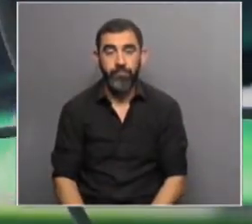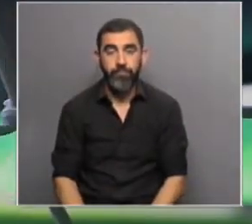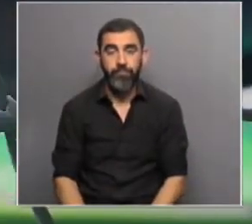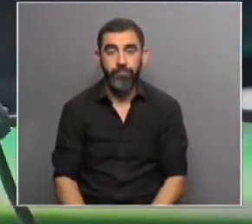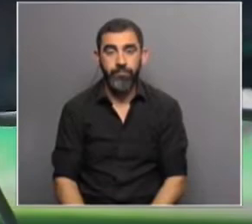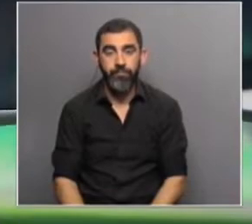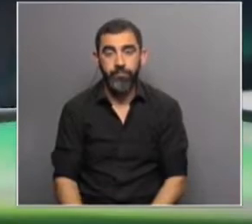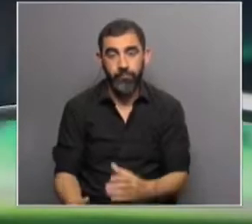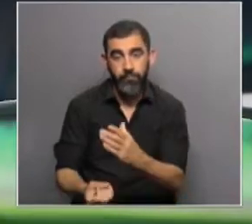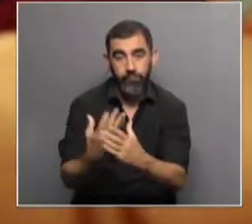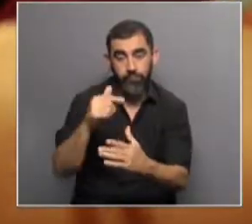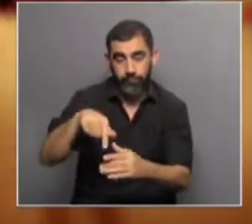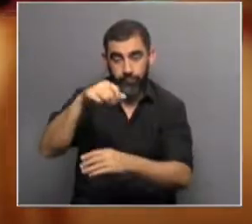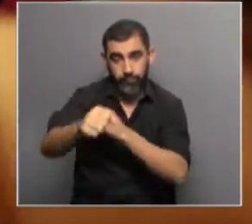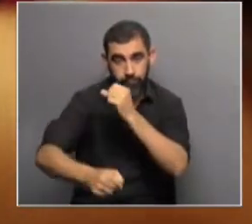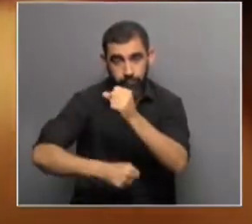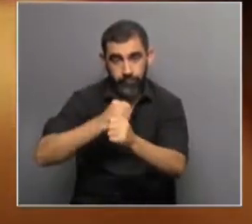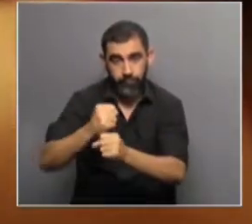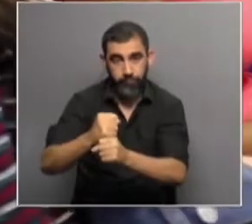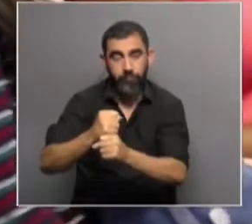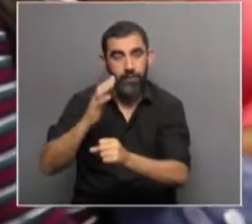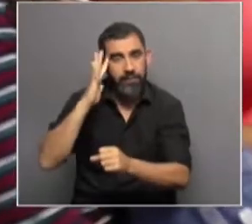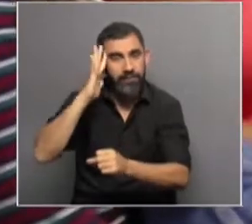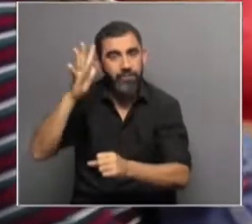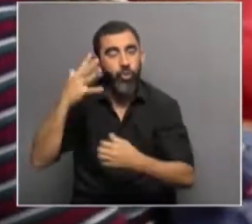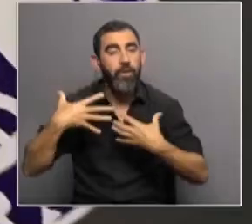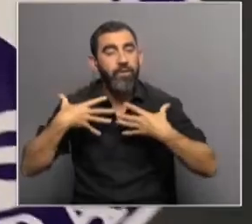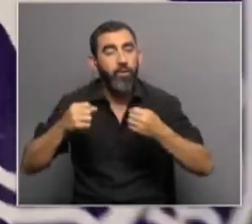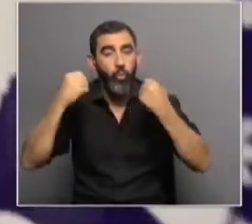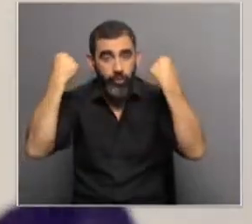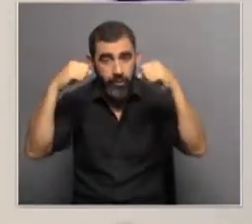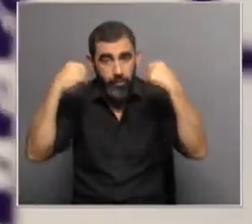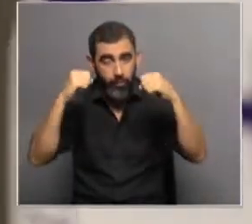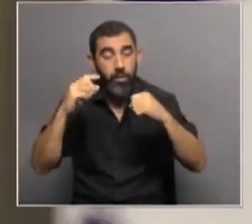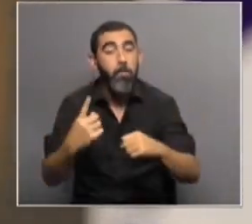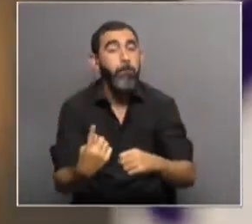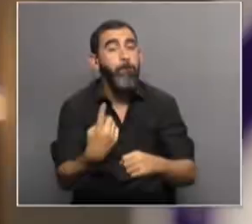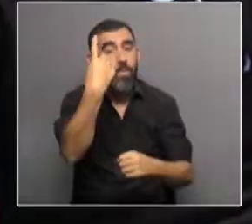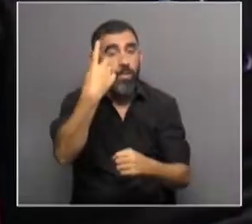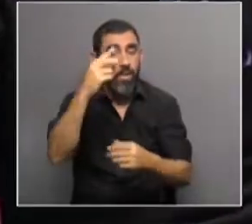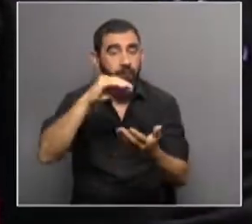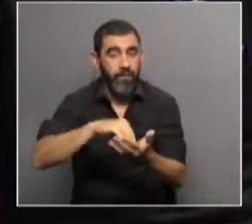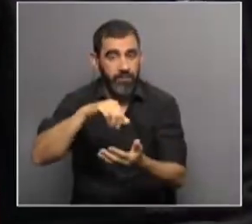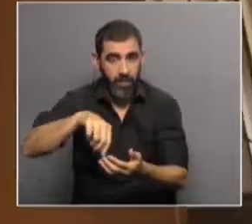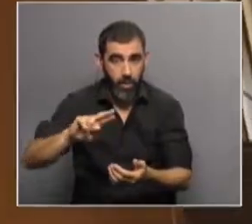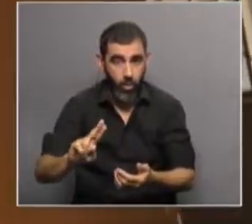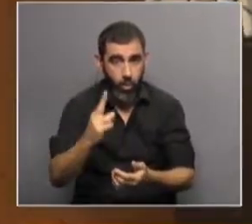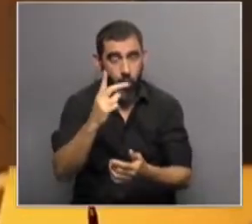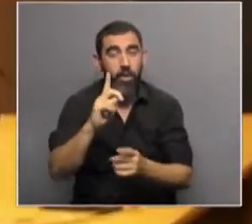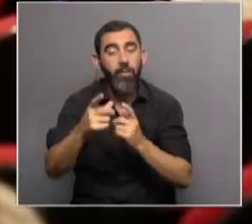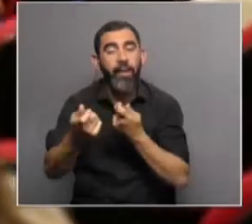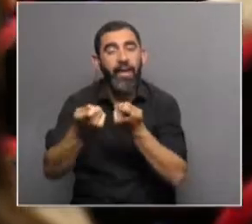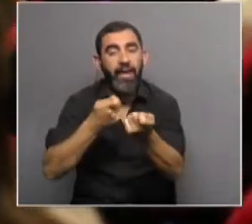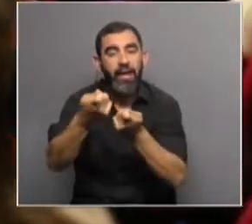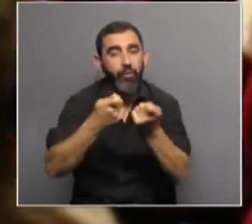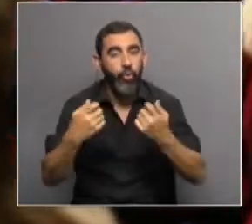Se creó este año la maestría en psicología de la salud y del deporte, la primera maestría del país, está la maestría en gestión de